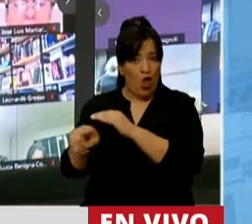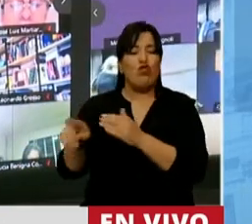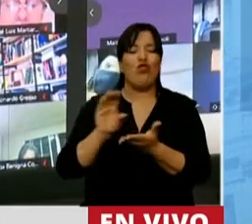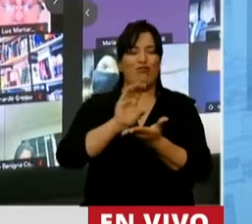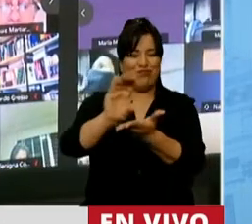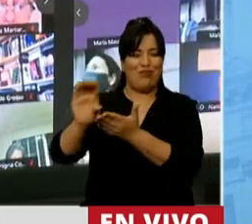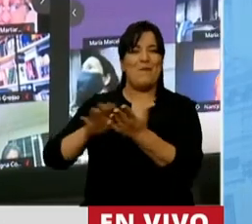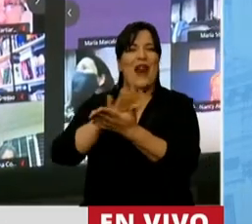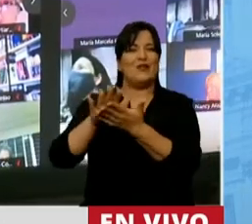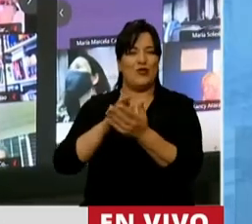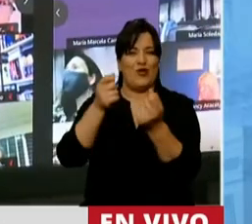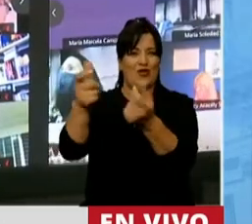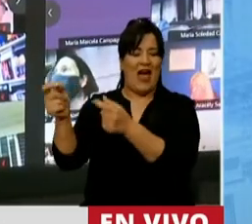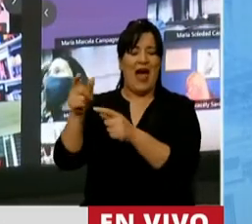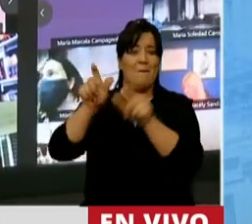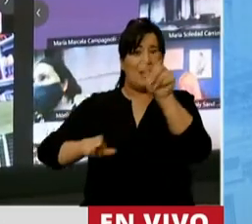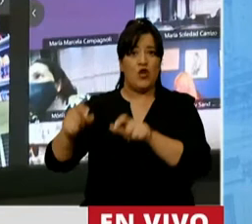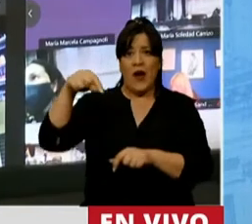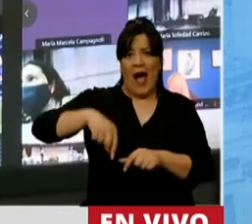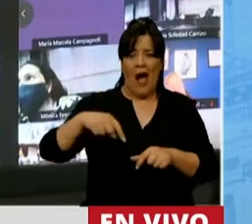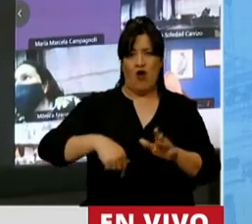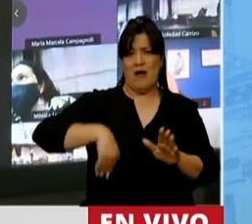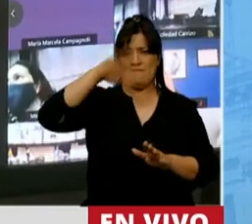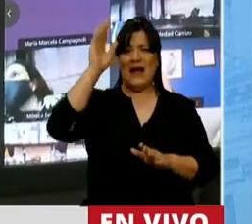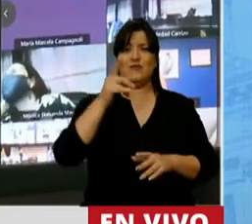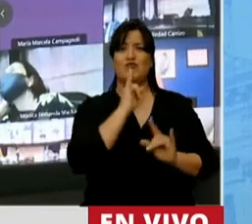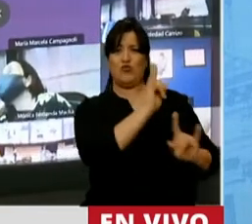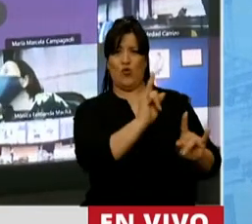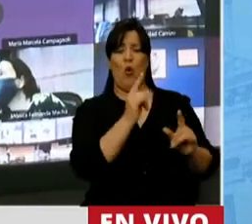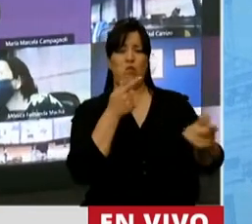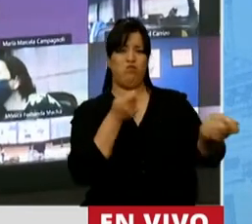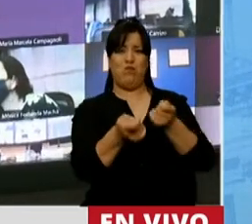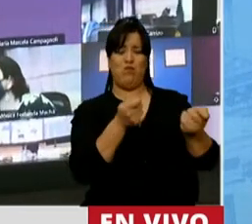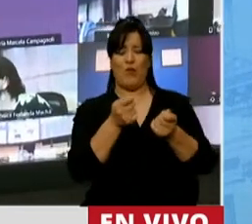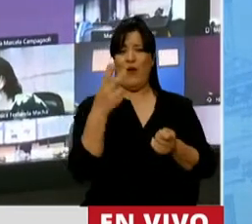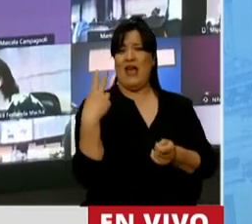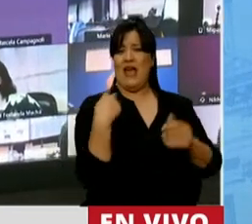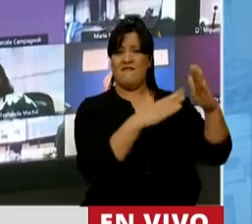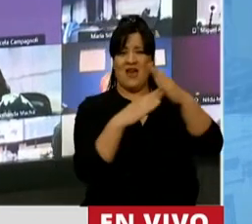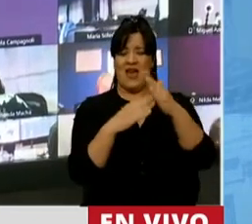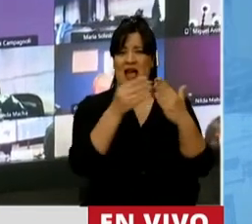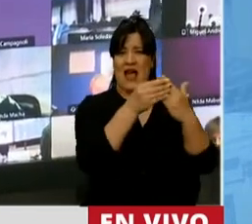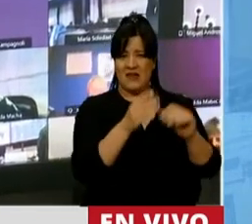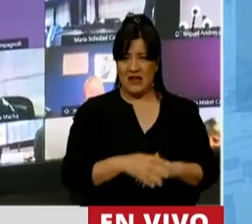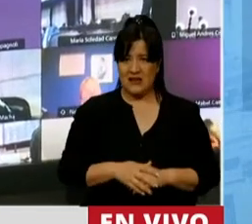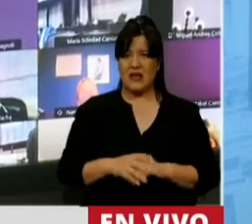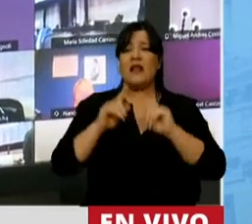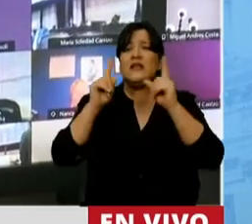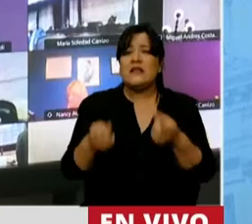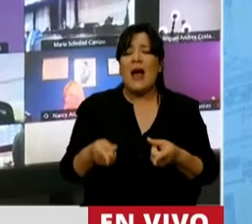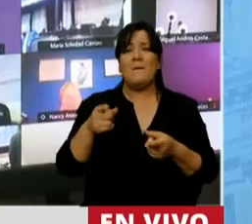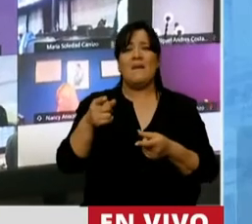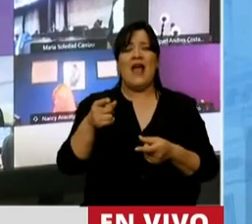soluciones a nuestra gente. Quiero decirle también a los tabacaleros de nuestra Salta y al resto de los